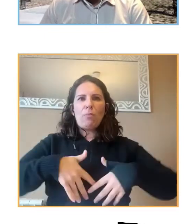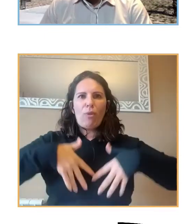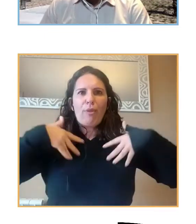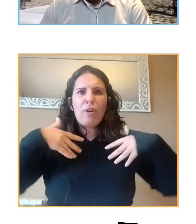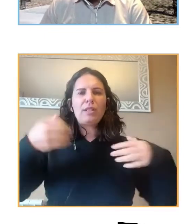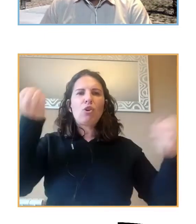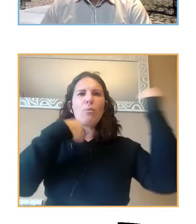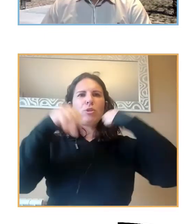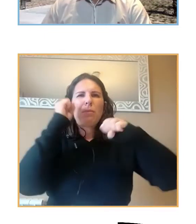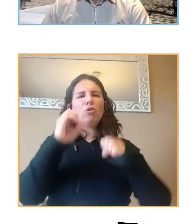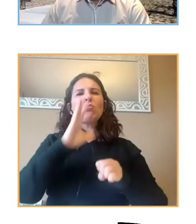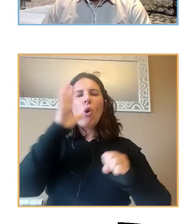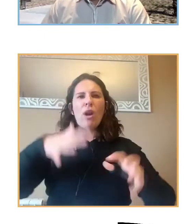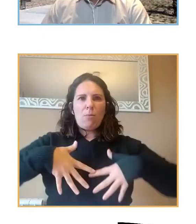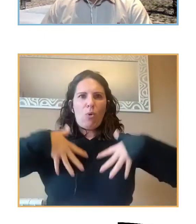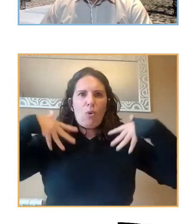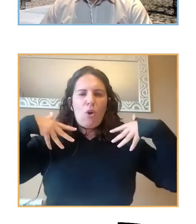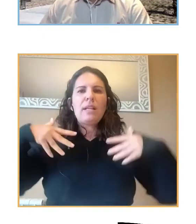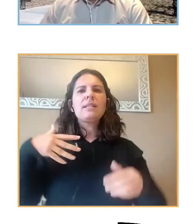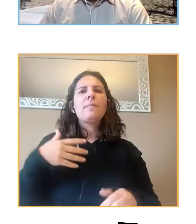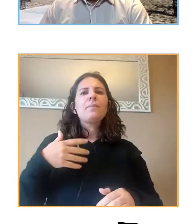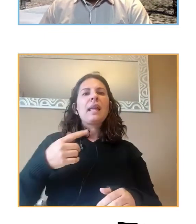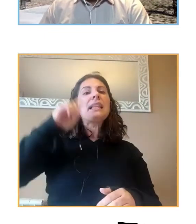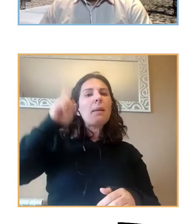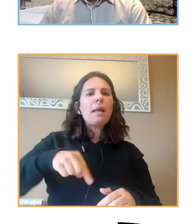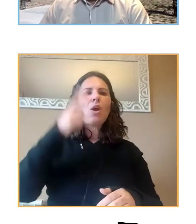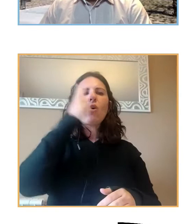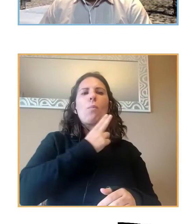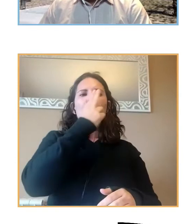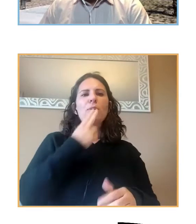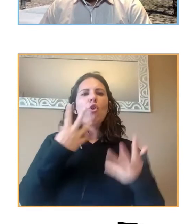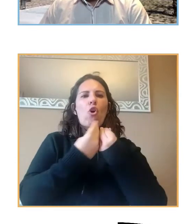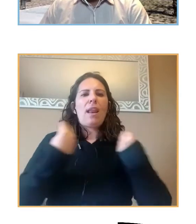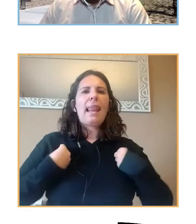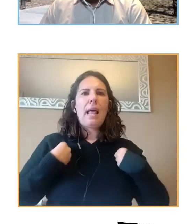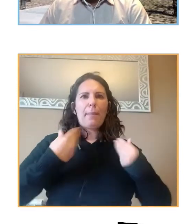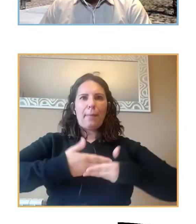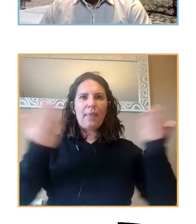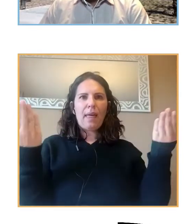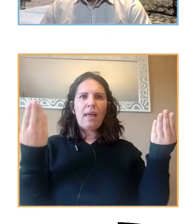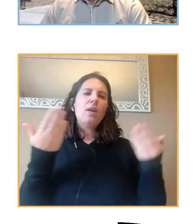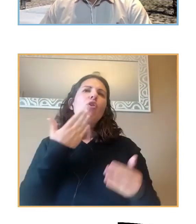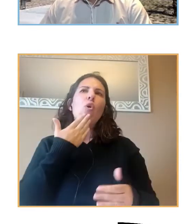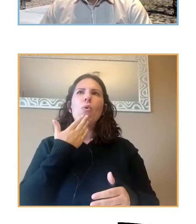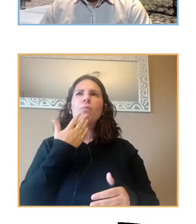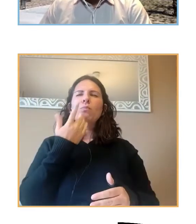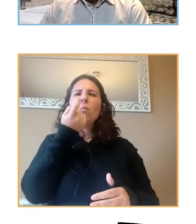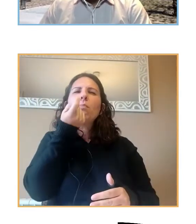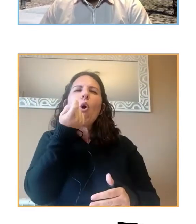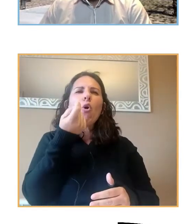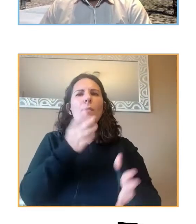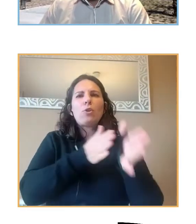derivados de las emociones y también el compromiso con la vida tener cierto punto de motivación de entusiasmo ser